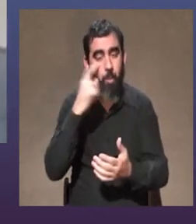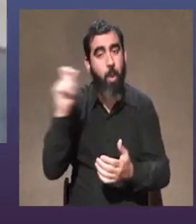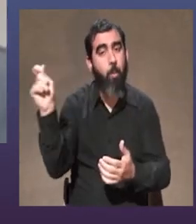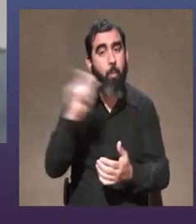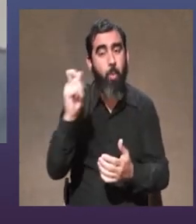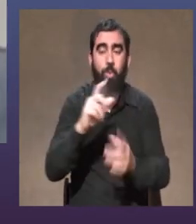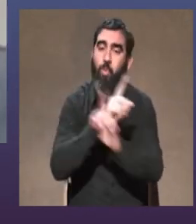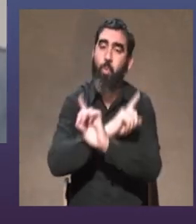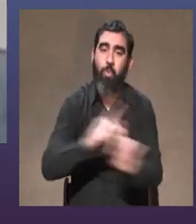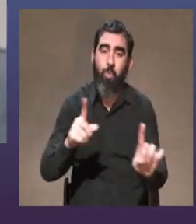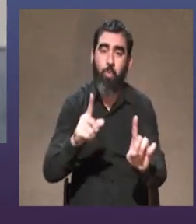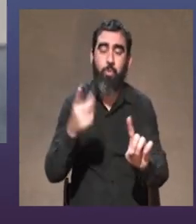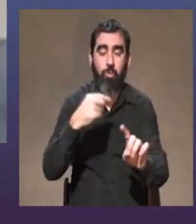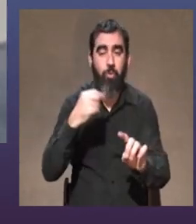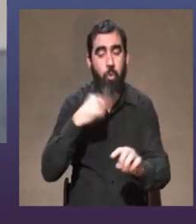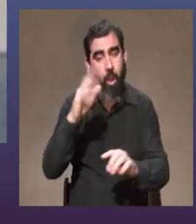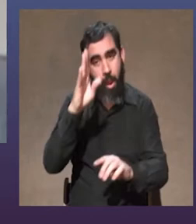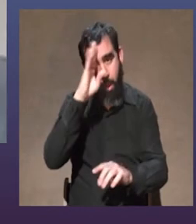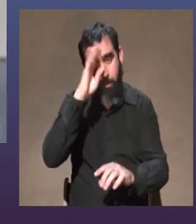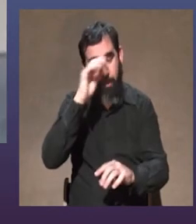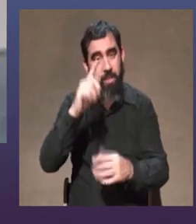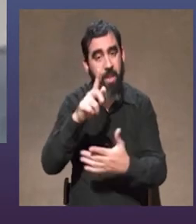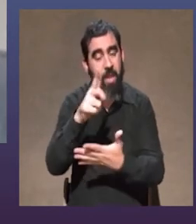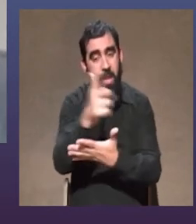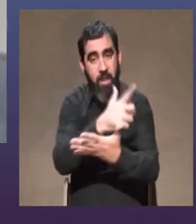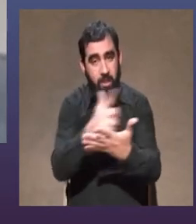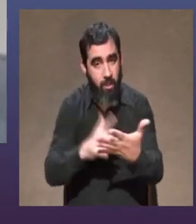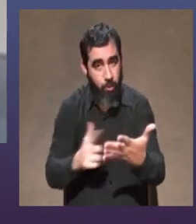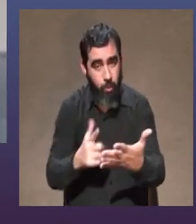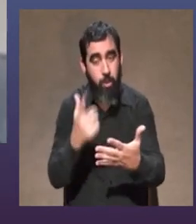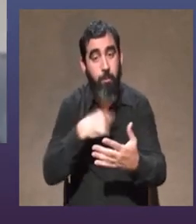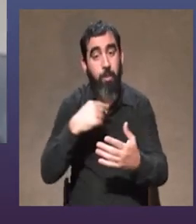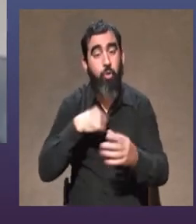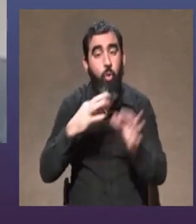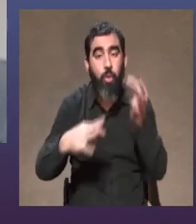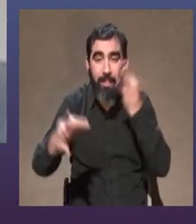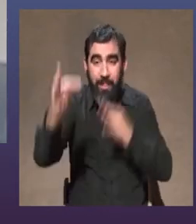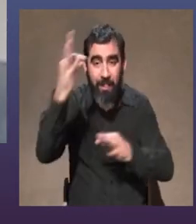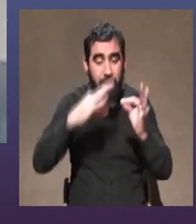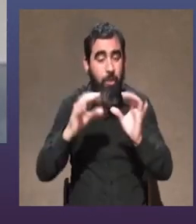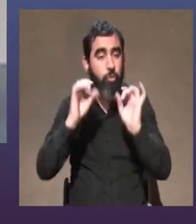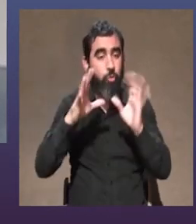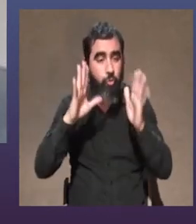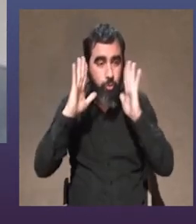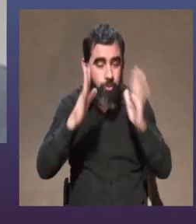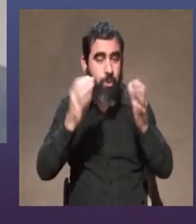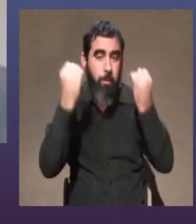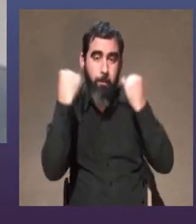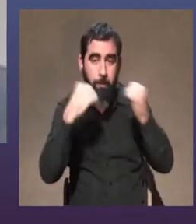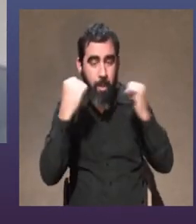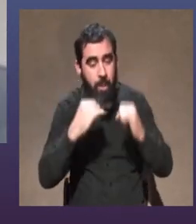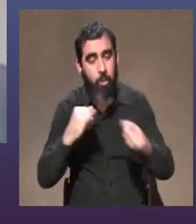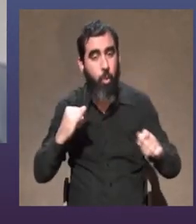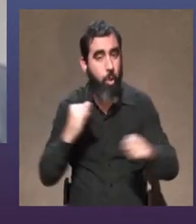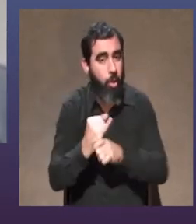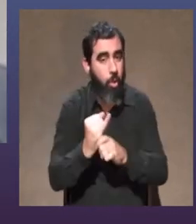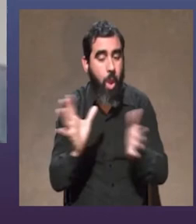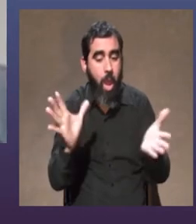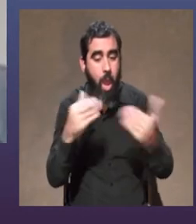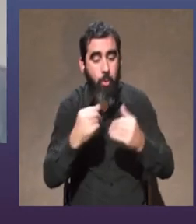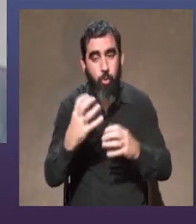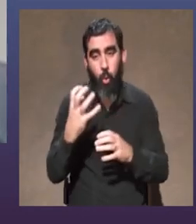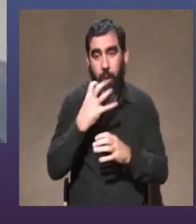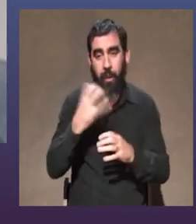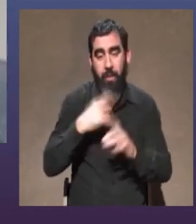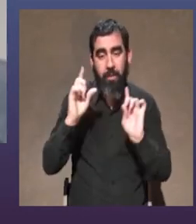pero mi carrera en el teatro es solamente ensayo, error, autocrítica y cada proceso me sirve como para no cometer